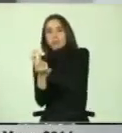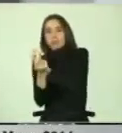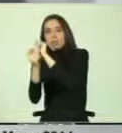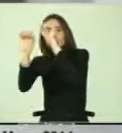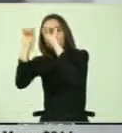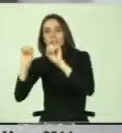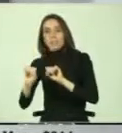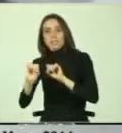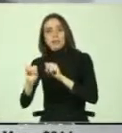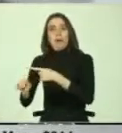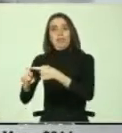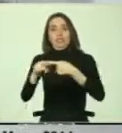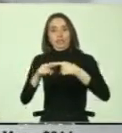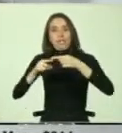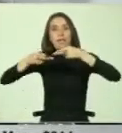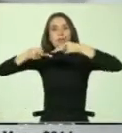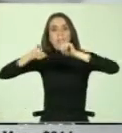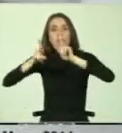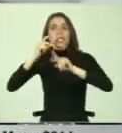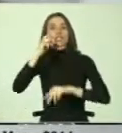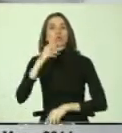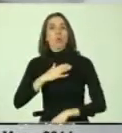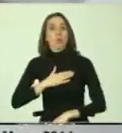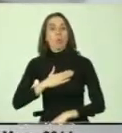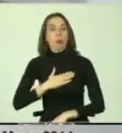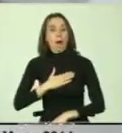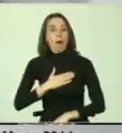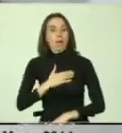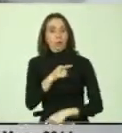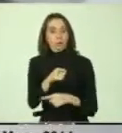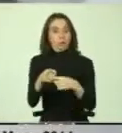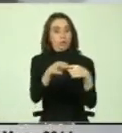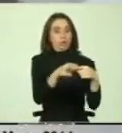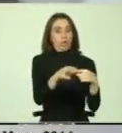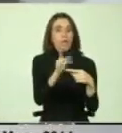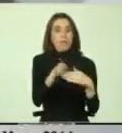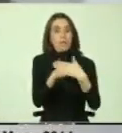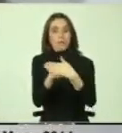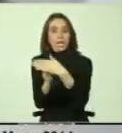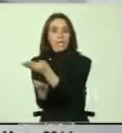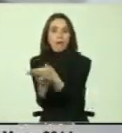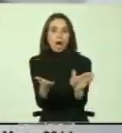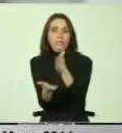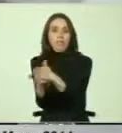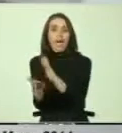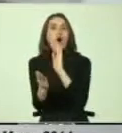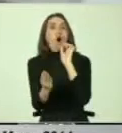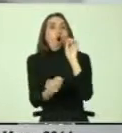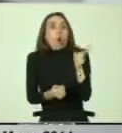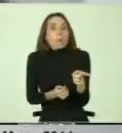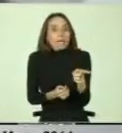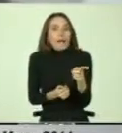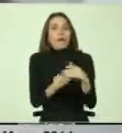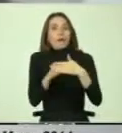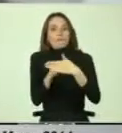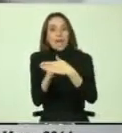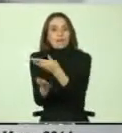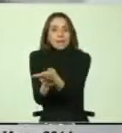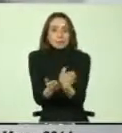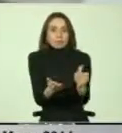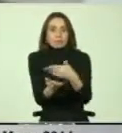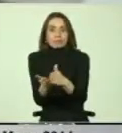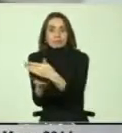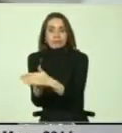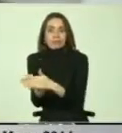de derechos humanos. La sociedad se encuentra en la obligación de remover dichas barreras y dentro de esta remoción de barreras se encuentra